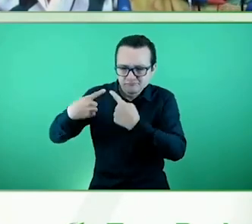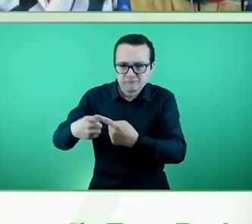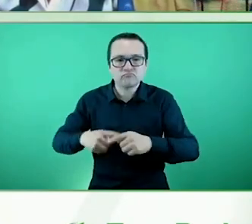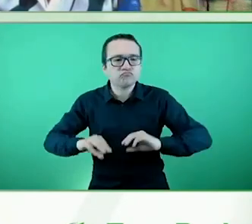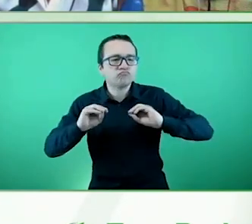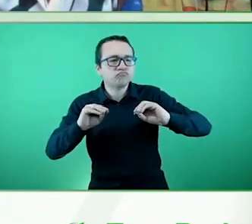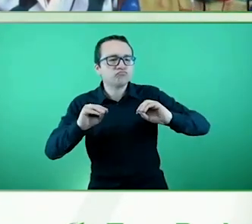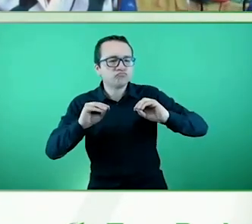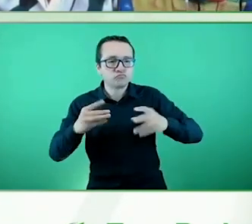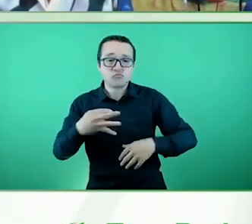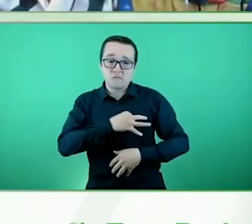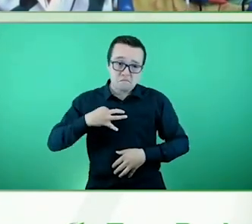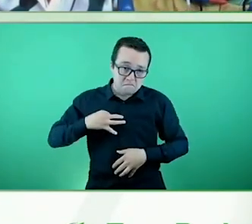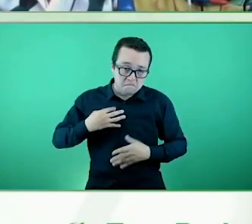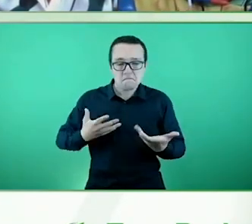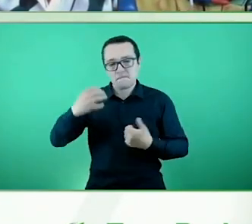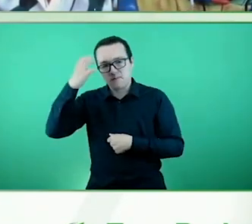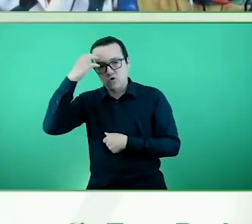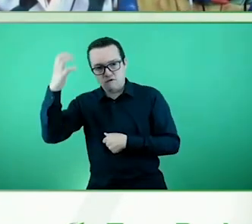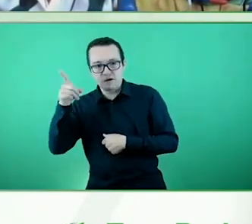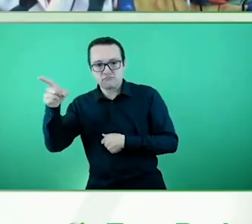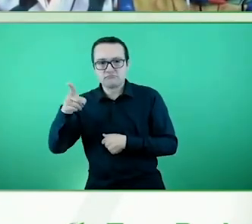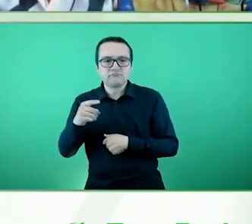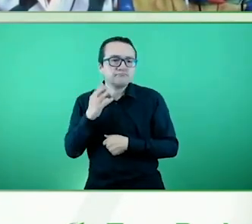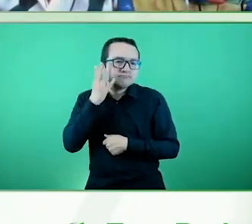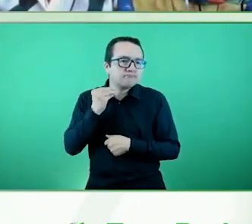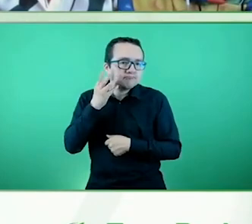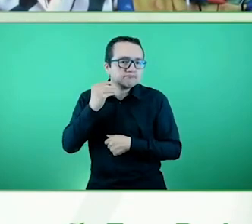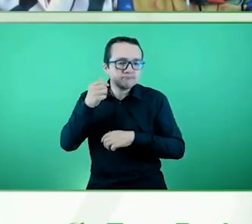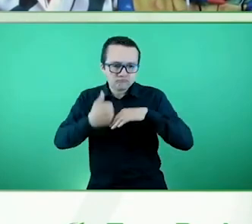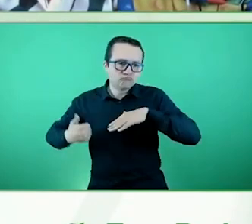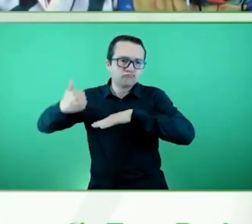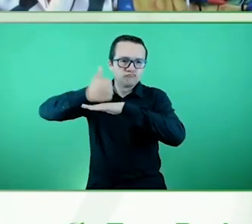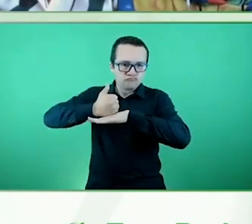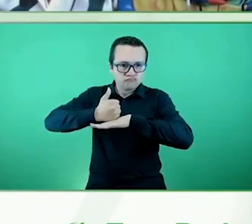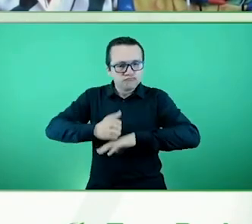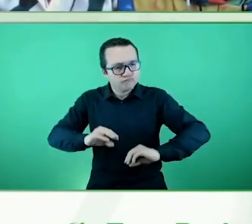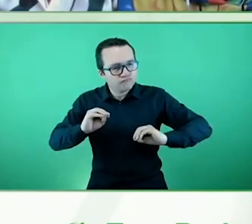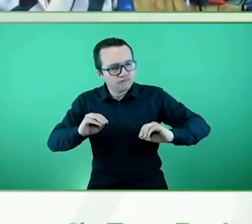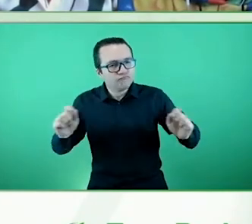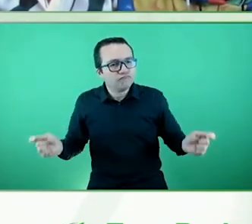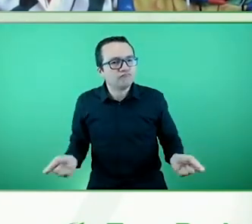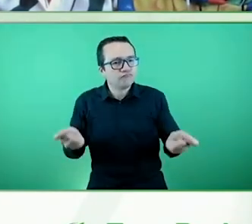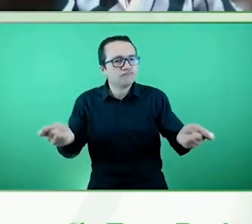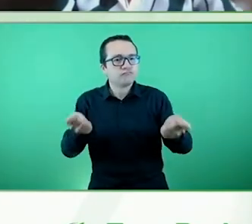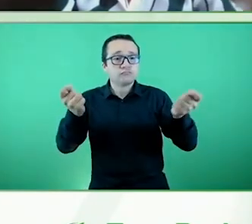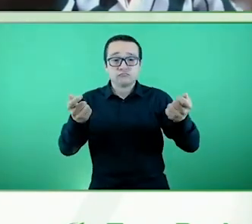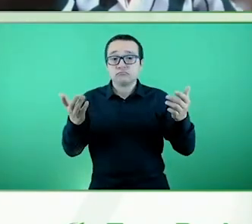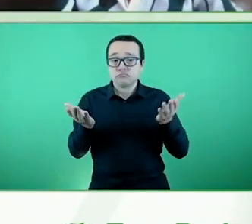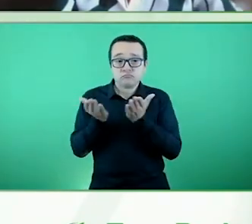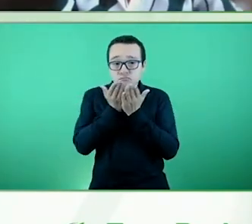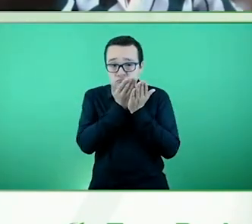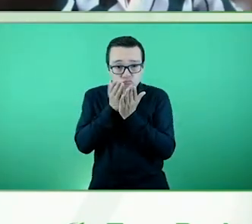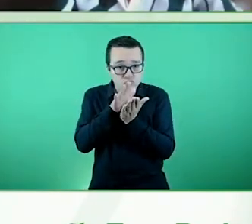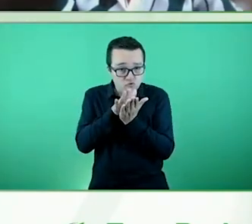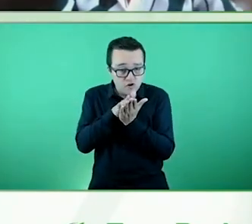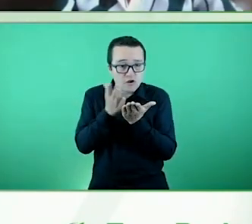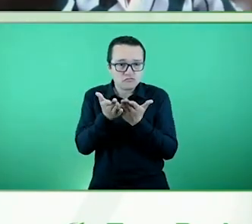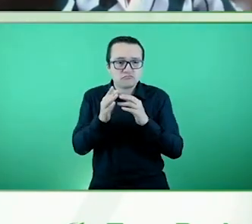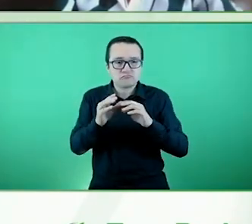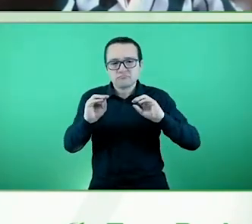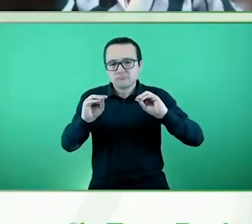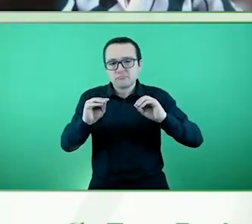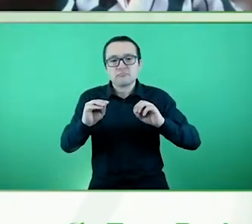Experiencia en cargos directivos como promotora, directora de colegios de educación especial, escuela de arte para